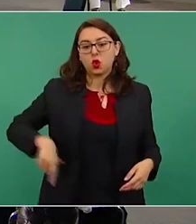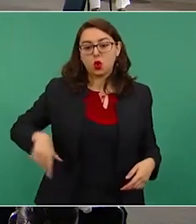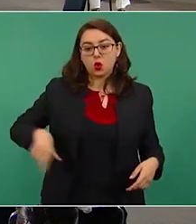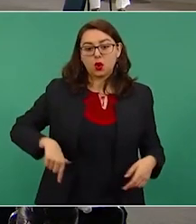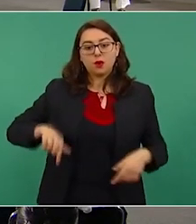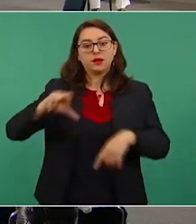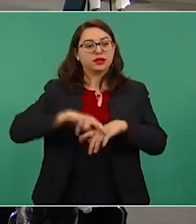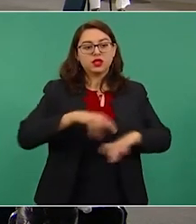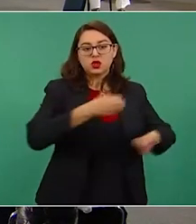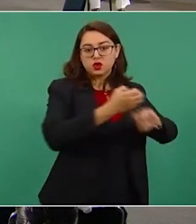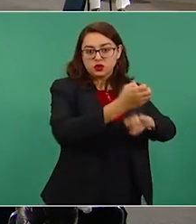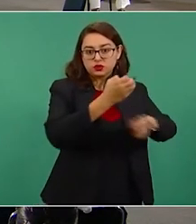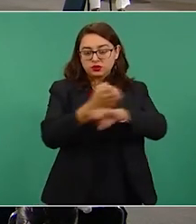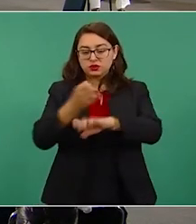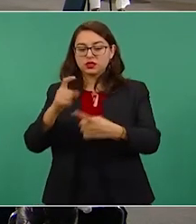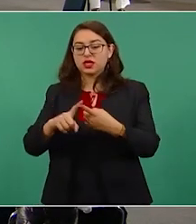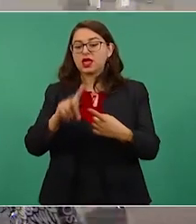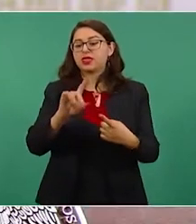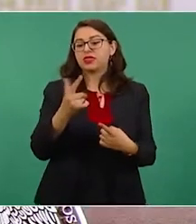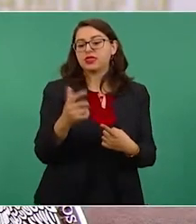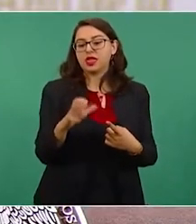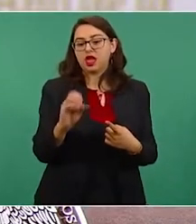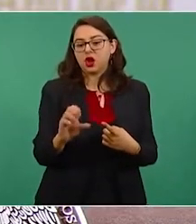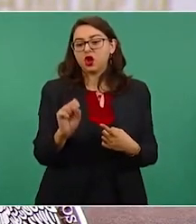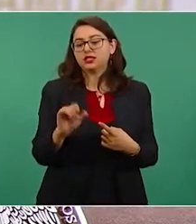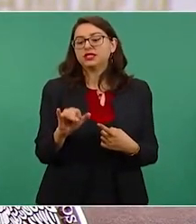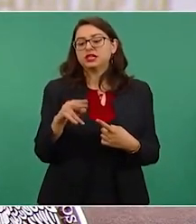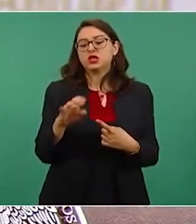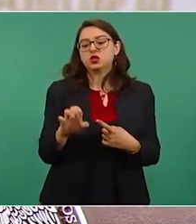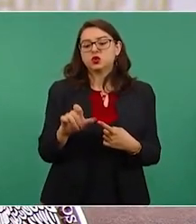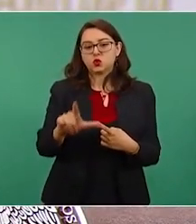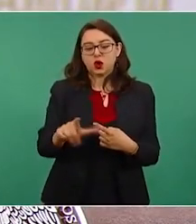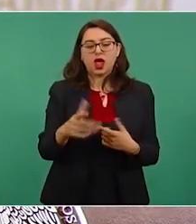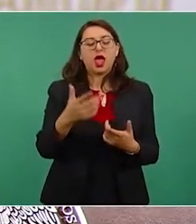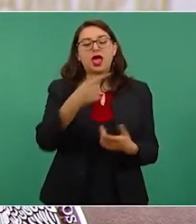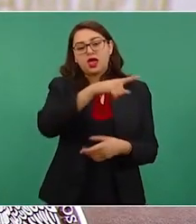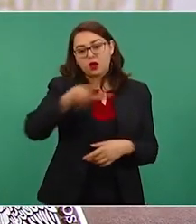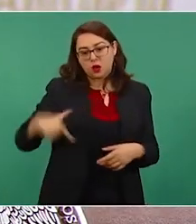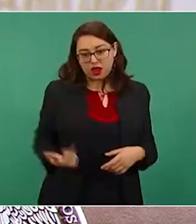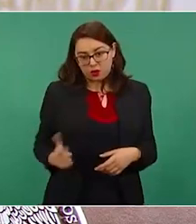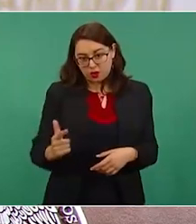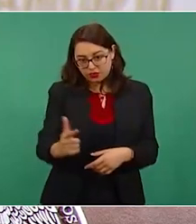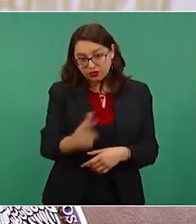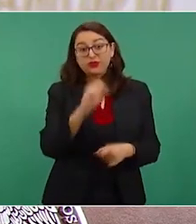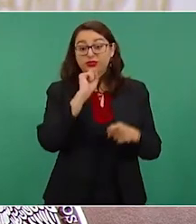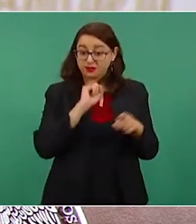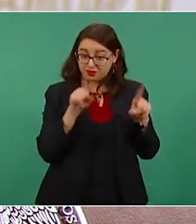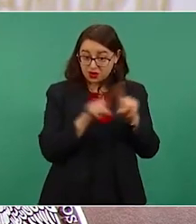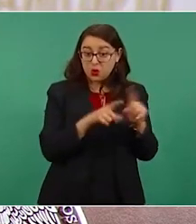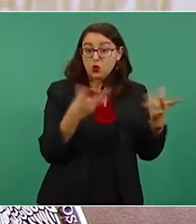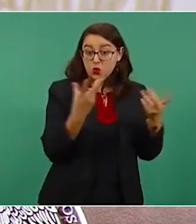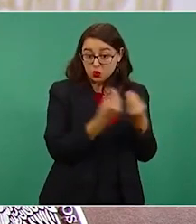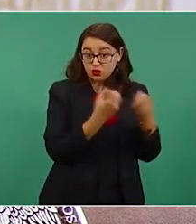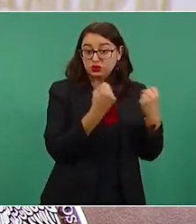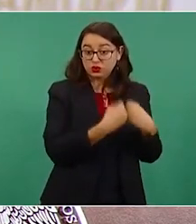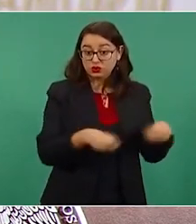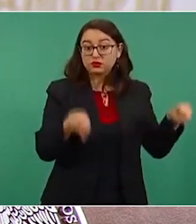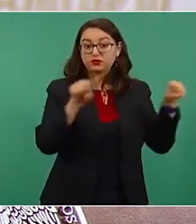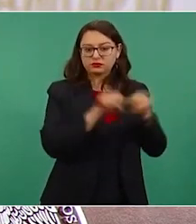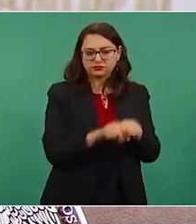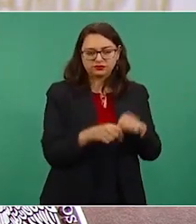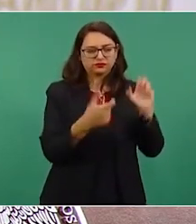opositores como Diego Sinué Rodríguez de Guanajuato. Mediante una compleja red de